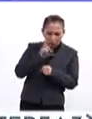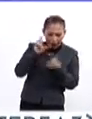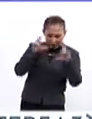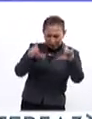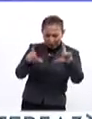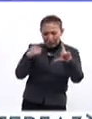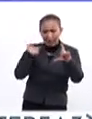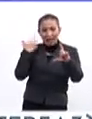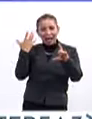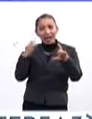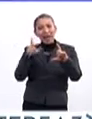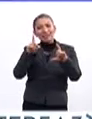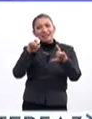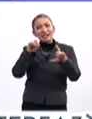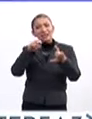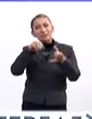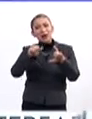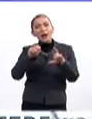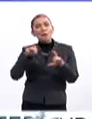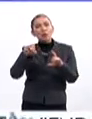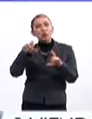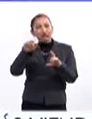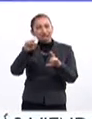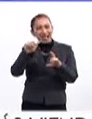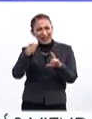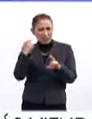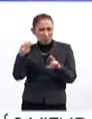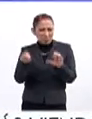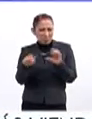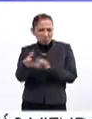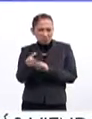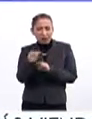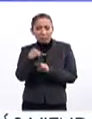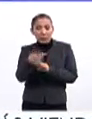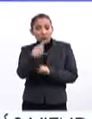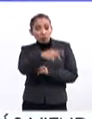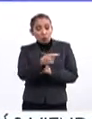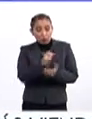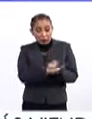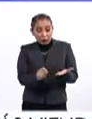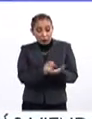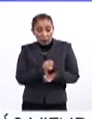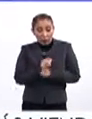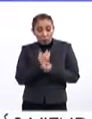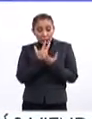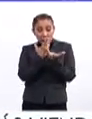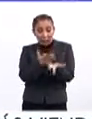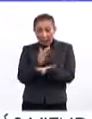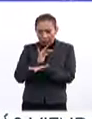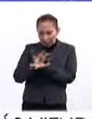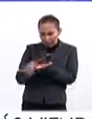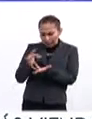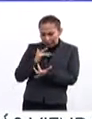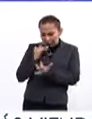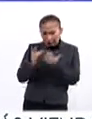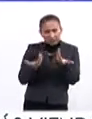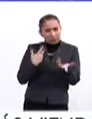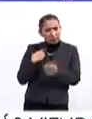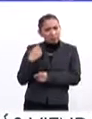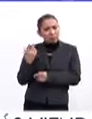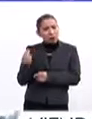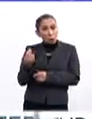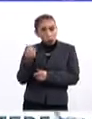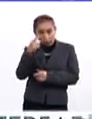la décima musa. Pero, claro, definitivamente su poesía, estudiarla, leerla, sentirla, no es